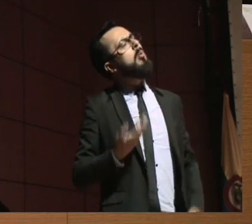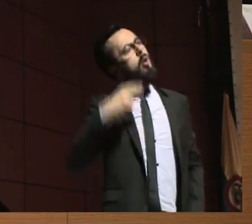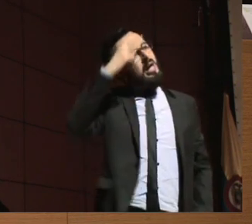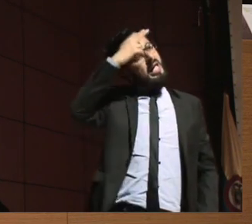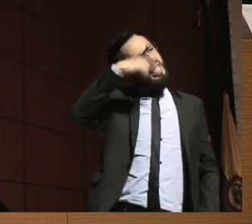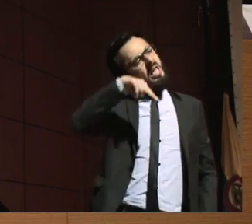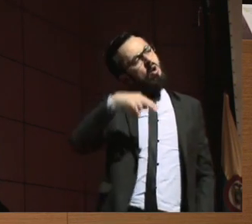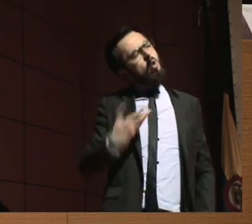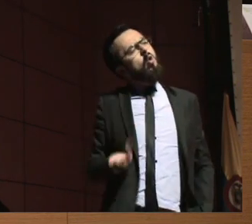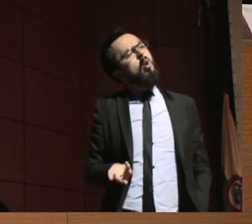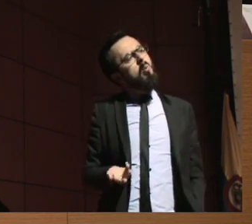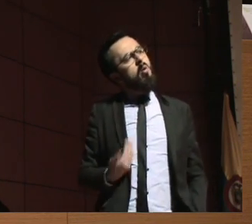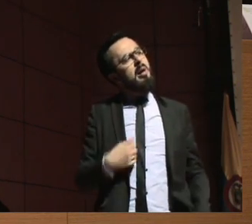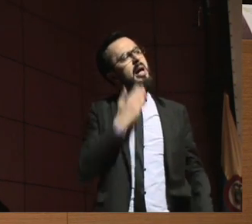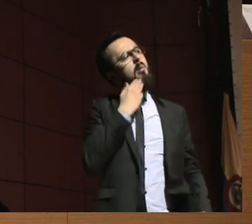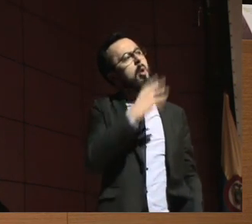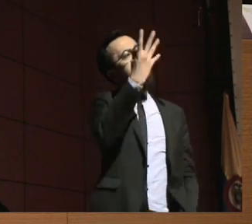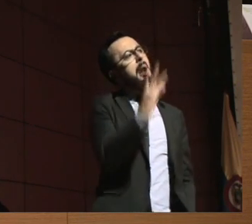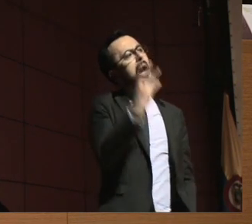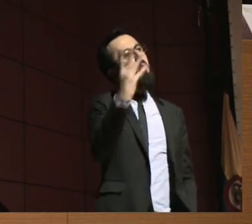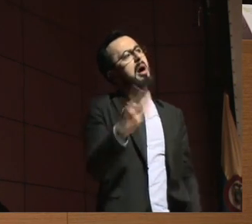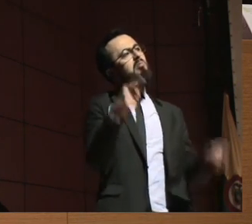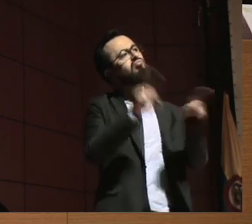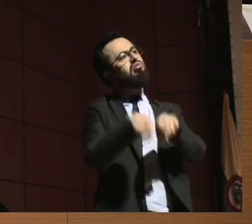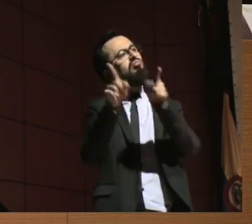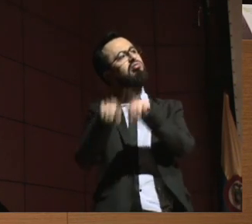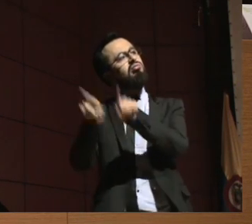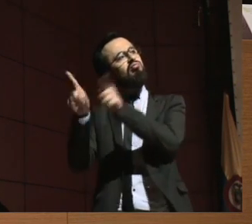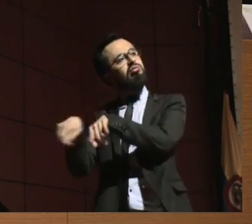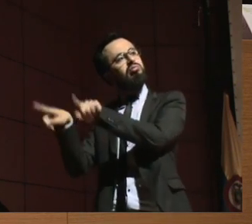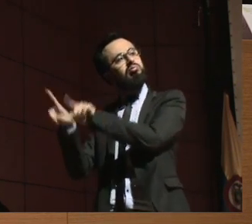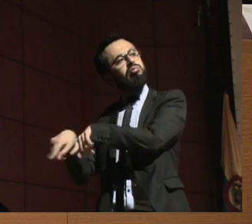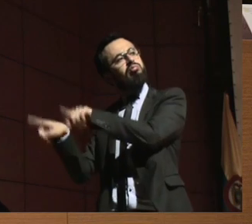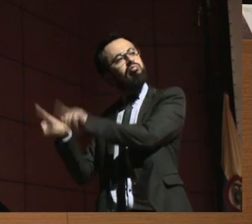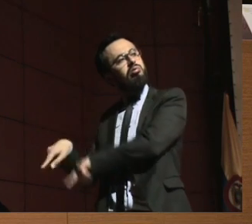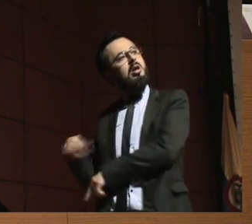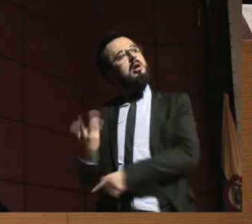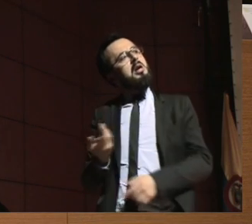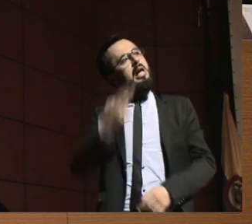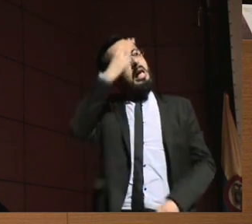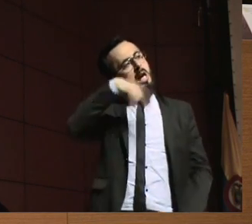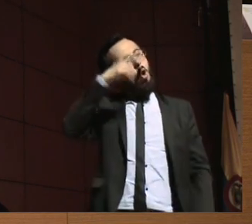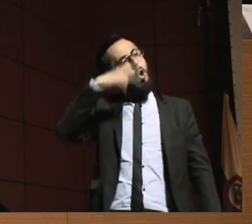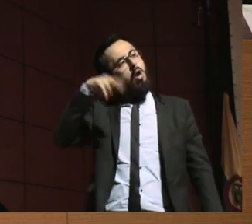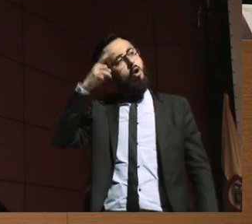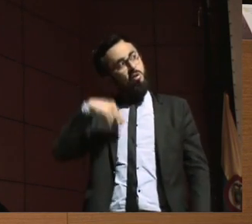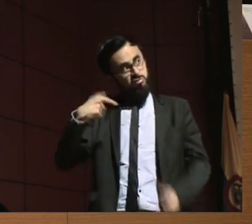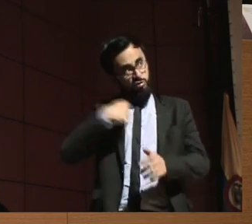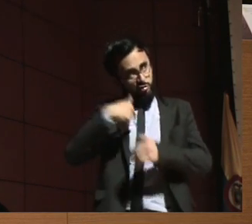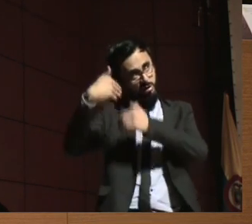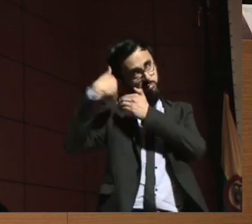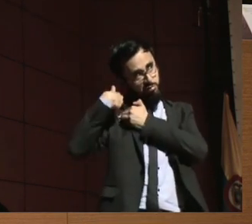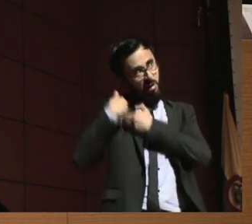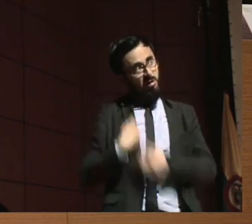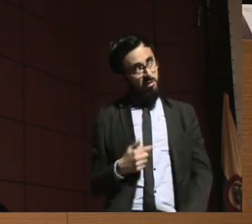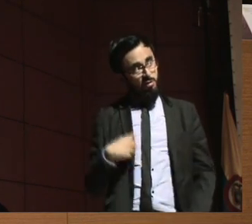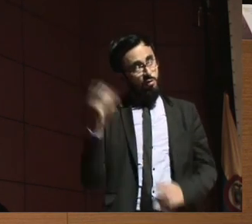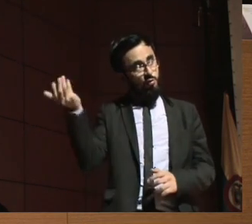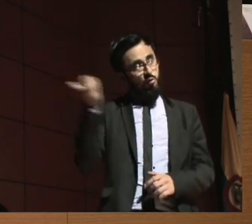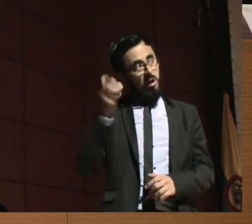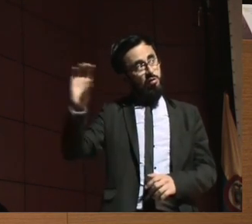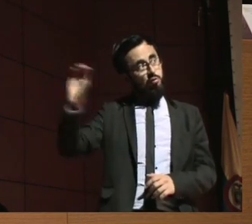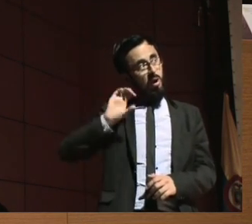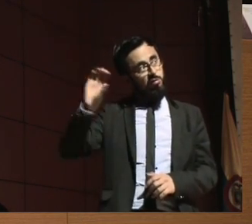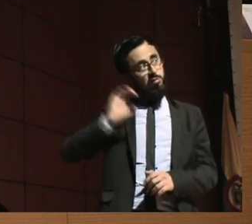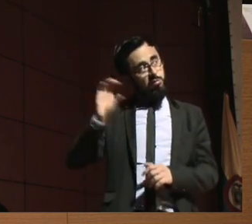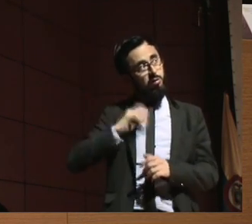diferentes mujeres, tengo que responder por todos ellos y me pueden quitar la plata del sueldo y yo, sí, le voy a quitar la plata del sueldo. Y después hablábamos con Mónica